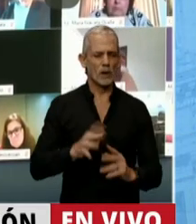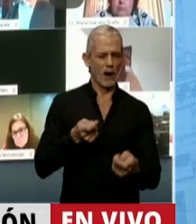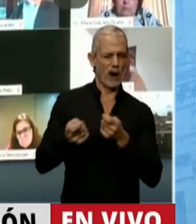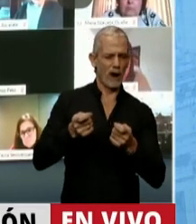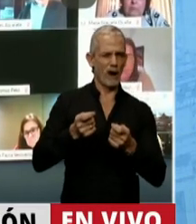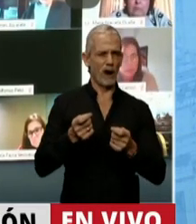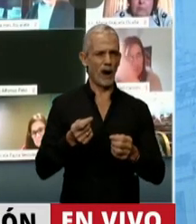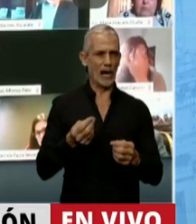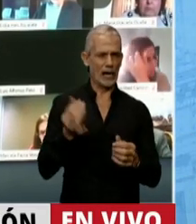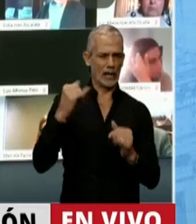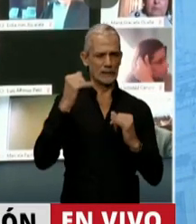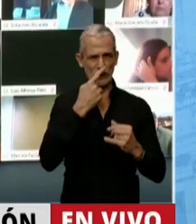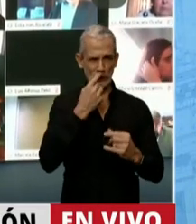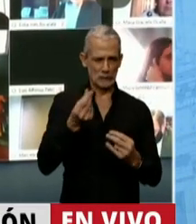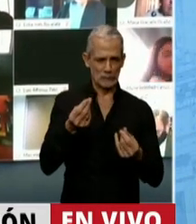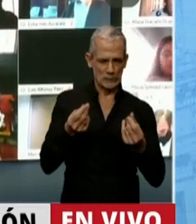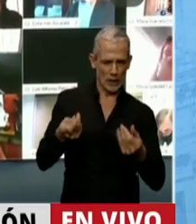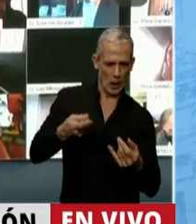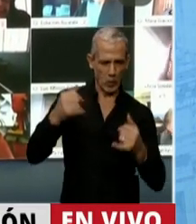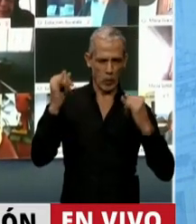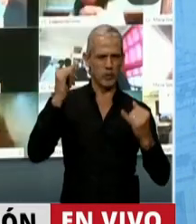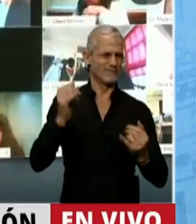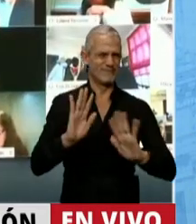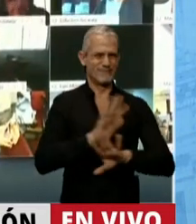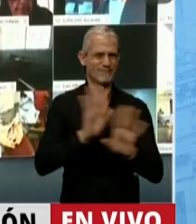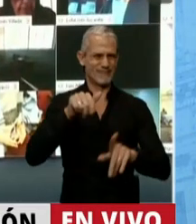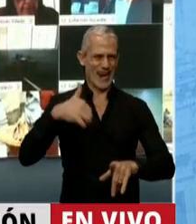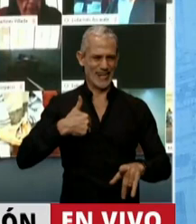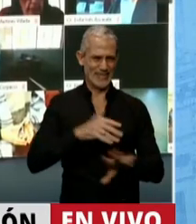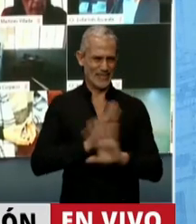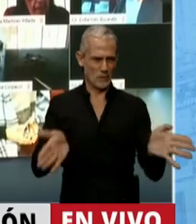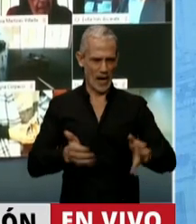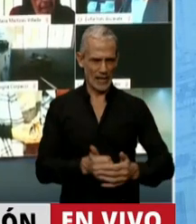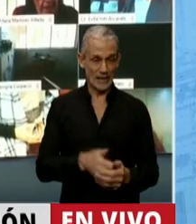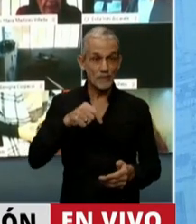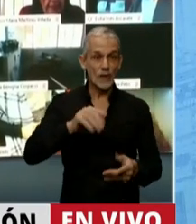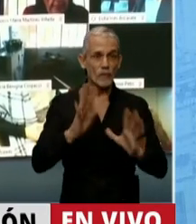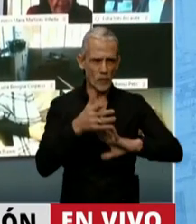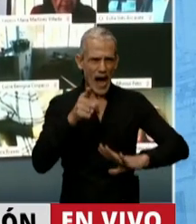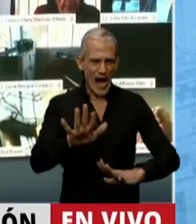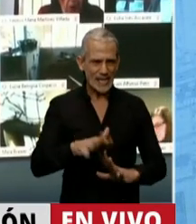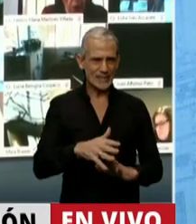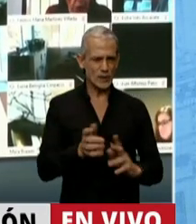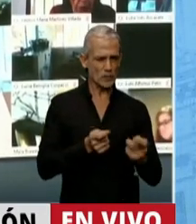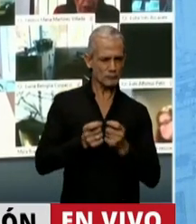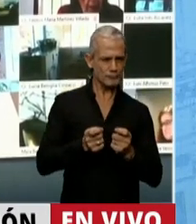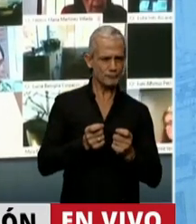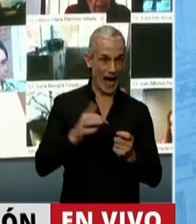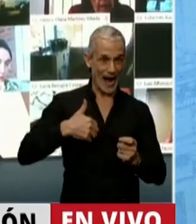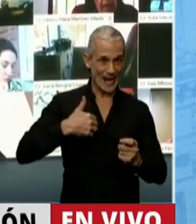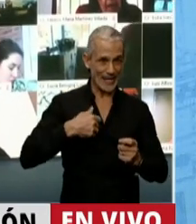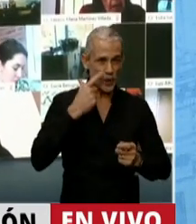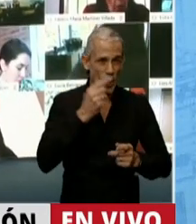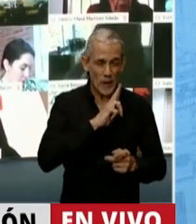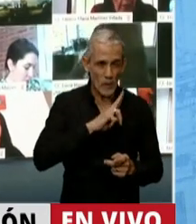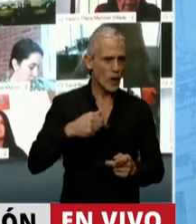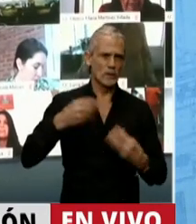financiera se acabó en la Argentina. El modelo de la especulación financiera es el modelo que los argentinos y argentinas decidimos